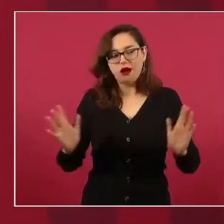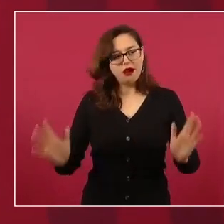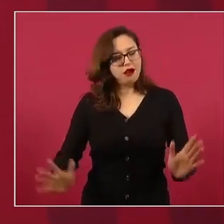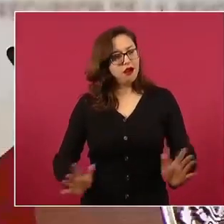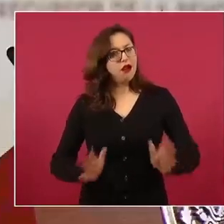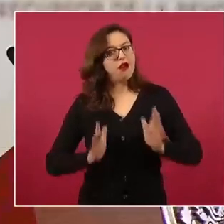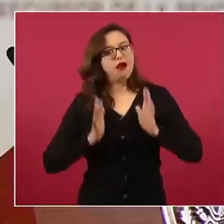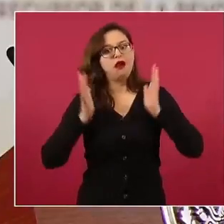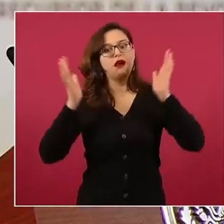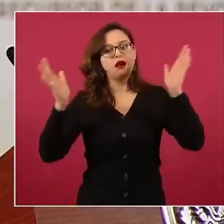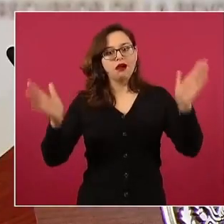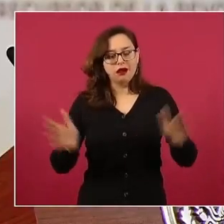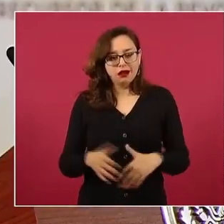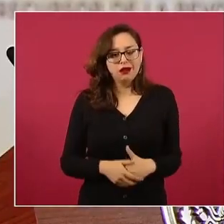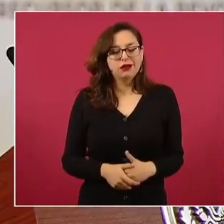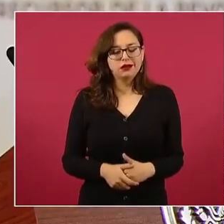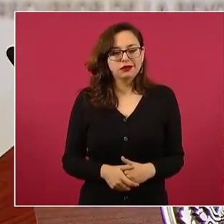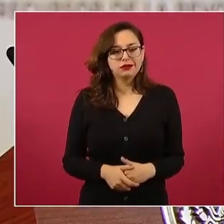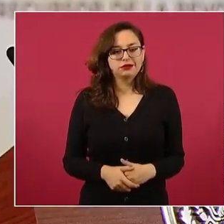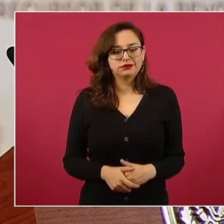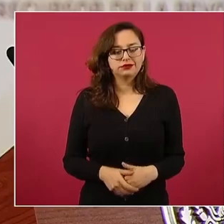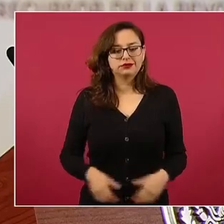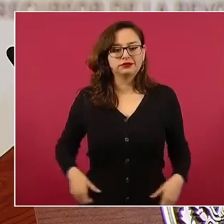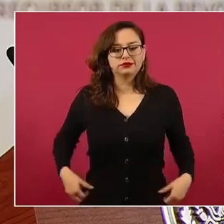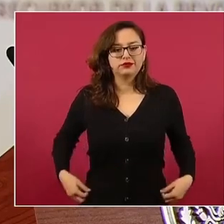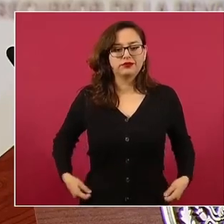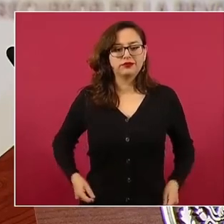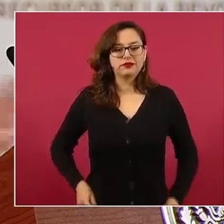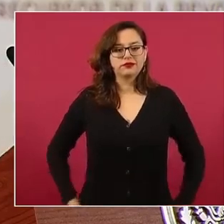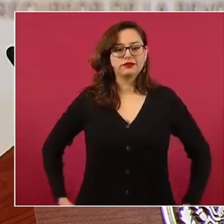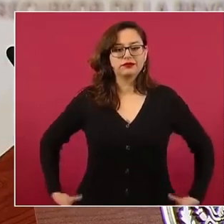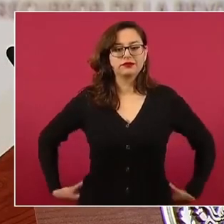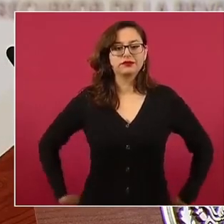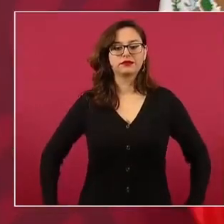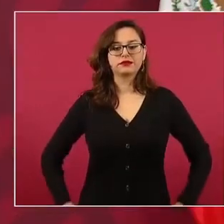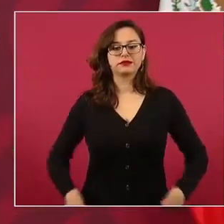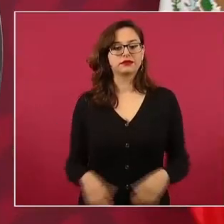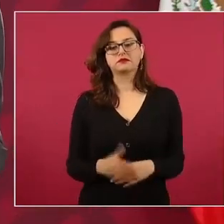fuese candidato opositor, porque no había